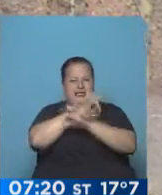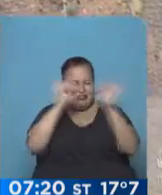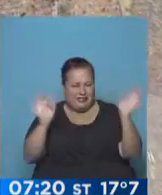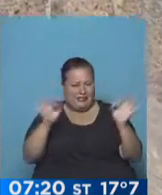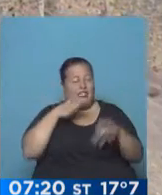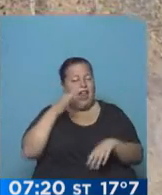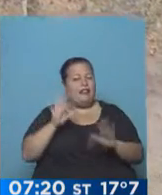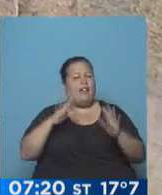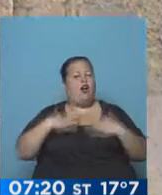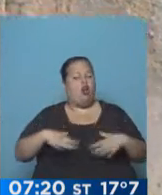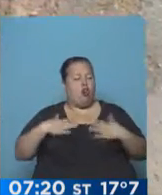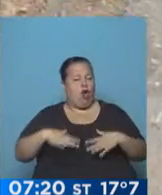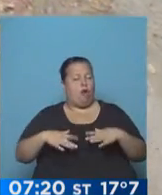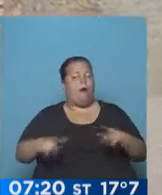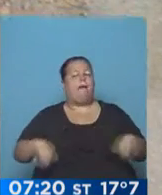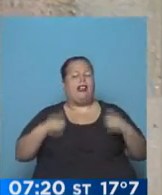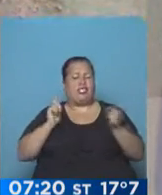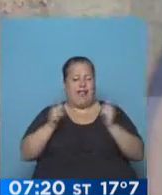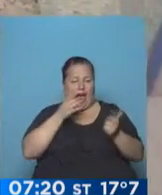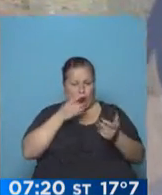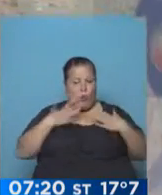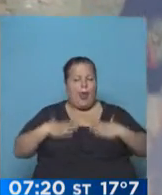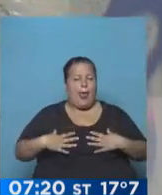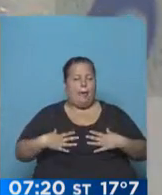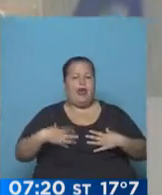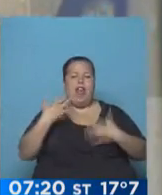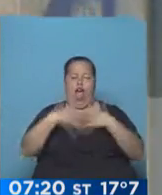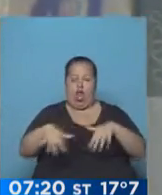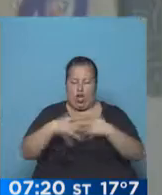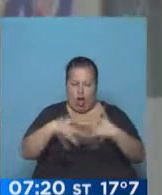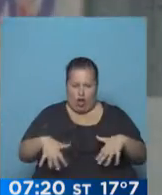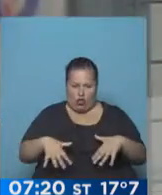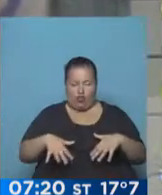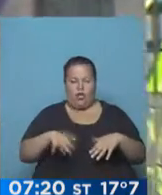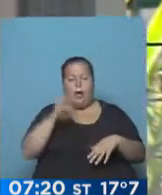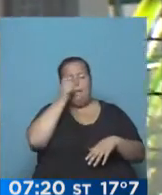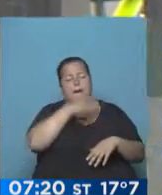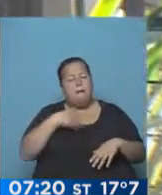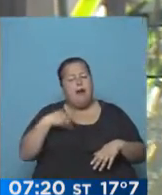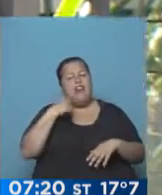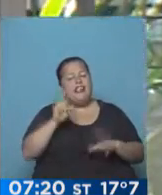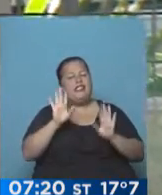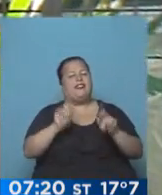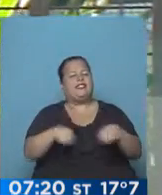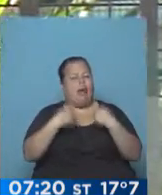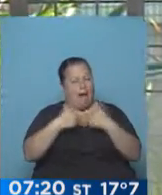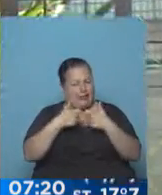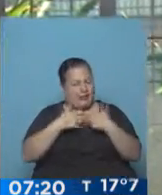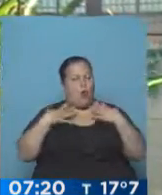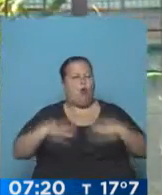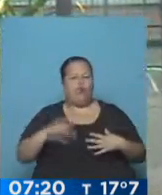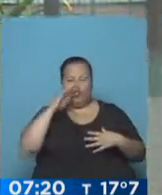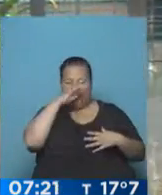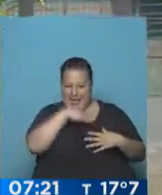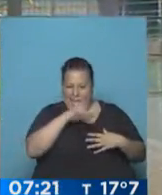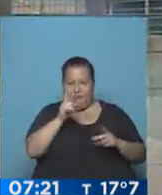Lo cierto es que vestía un jean azul, una remera de color rosada. Los padres refieren que usaba zapatillas, tenía un buzo negro